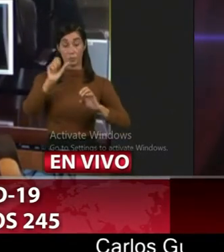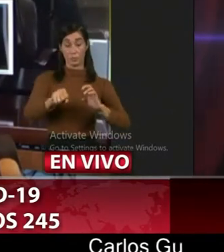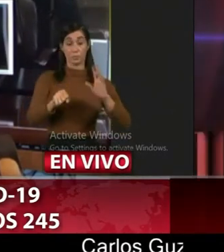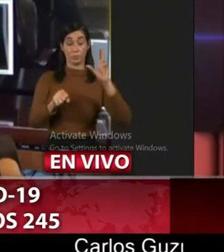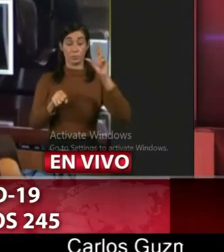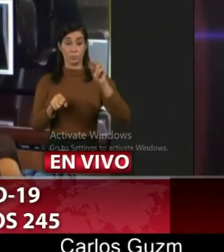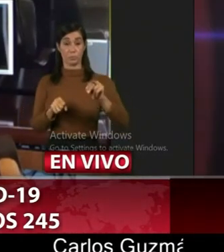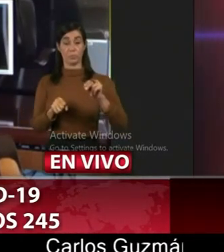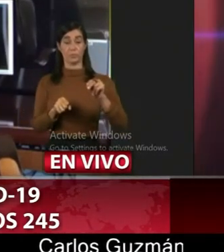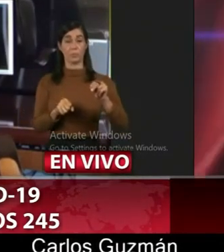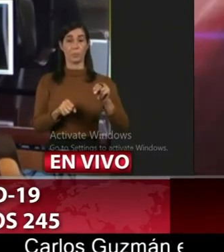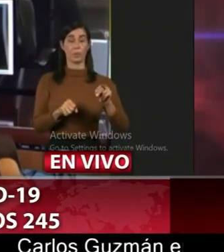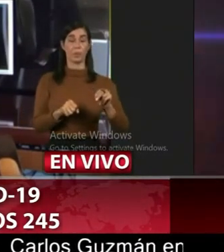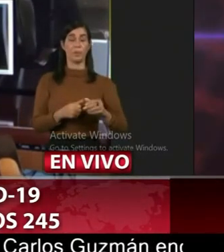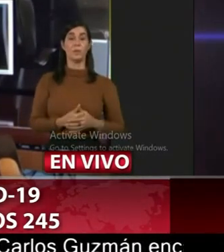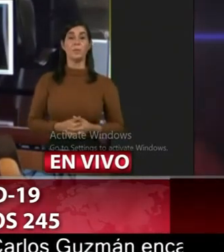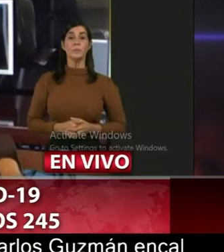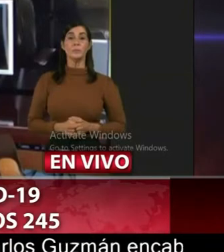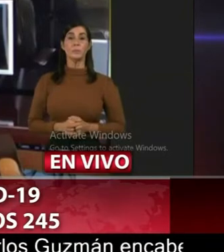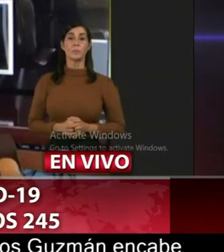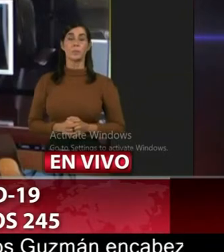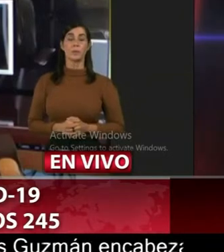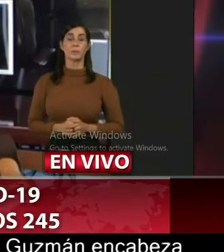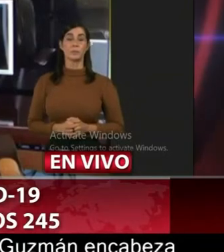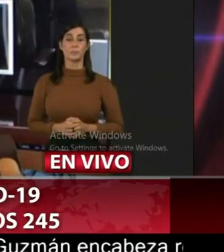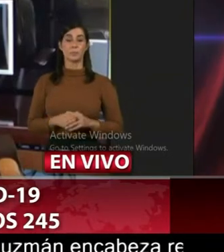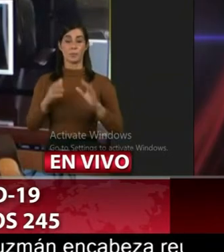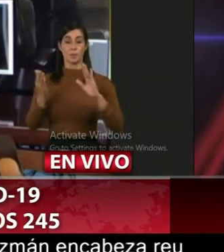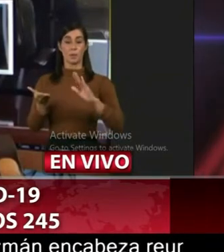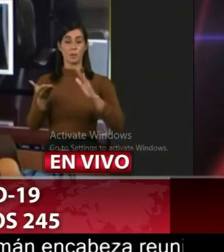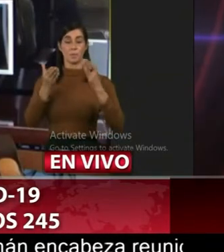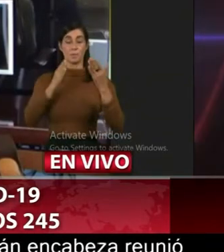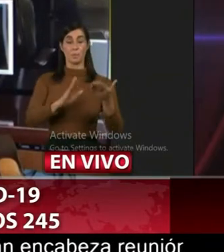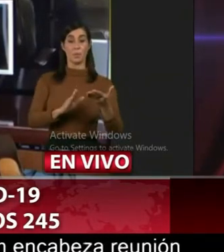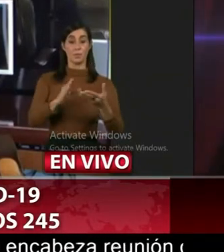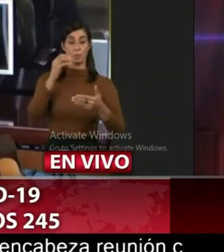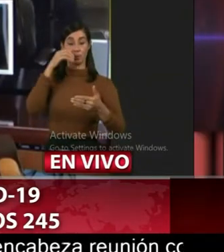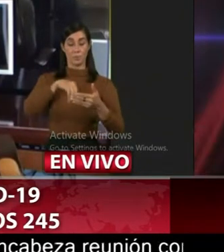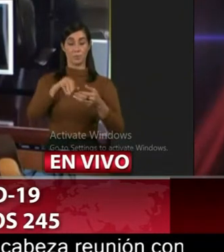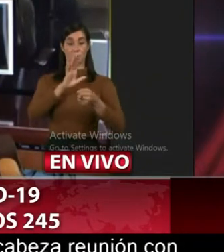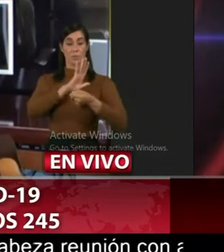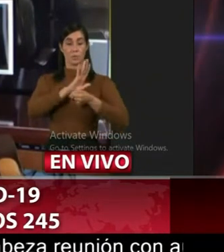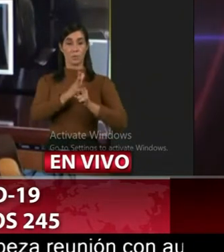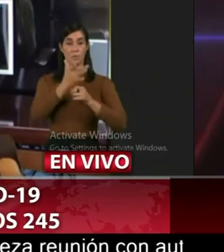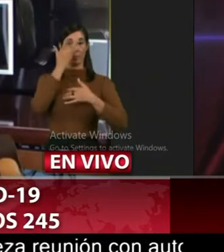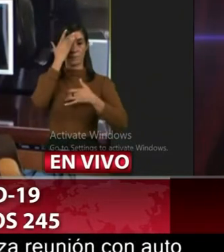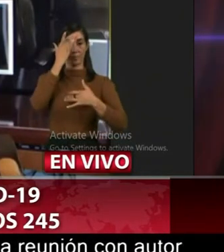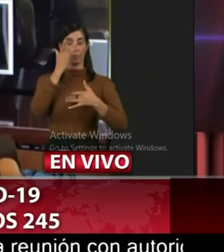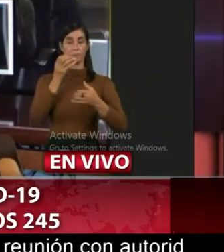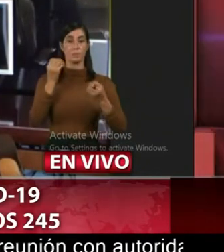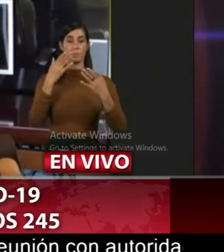o primarias por las que fallecen las personas con el COVID-19 muchas gracias